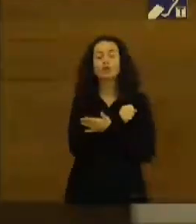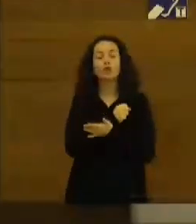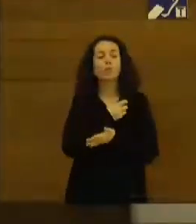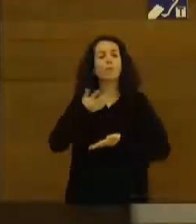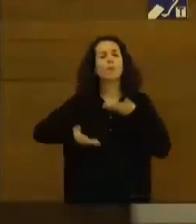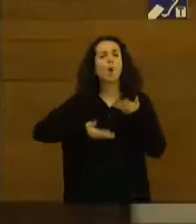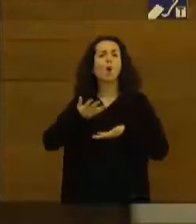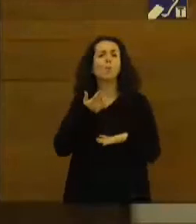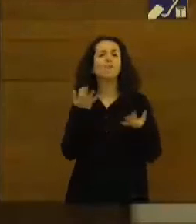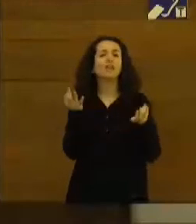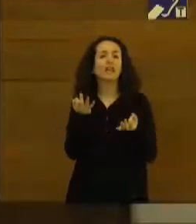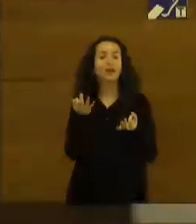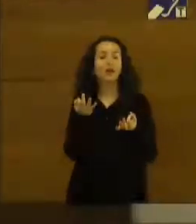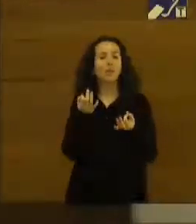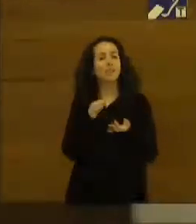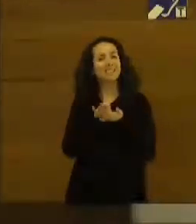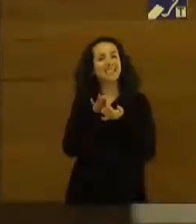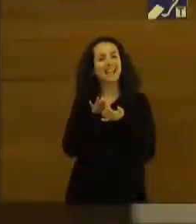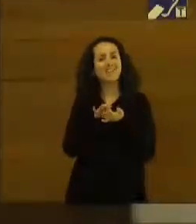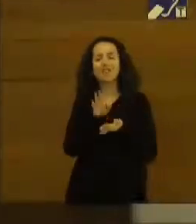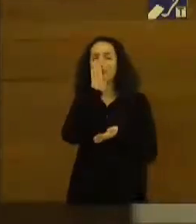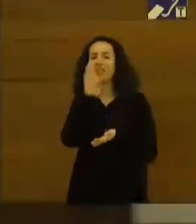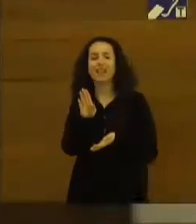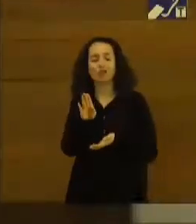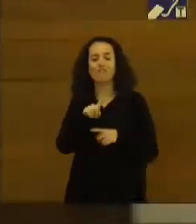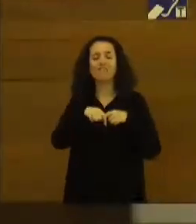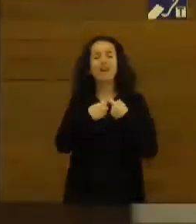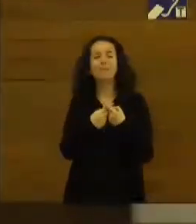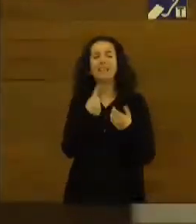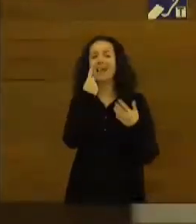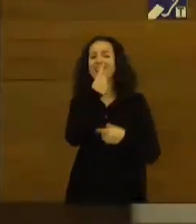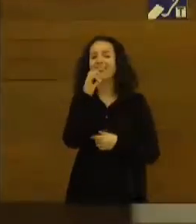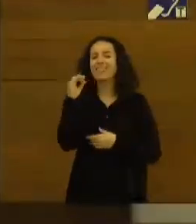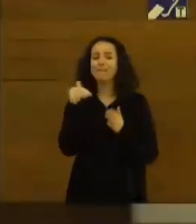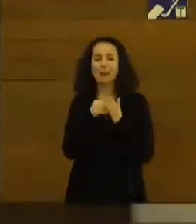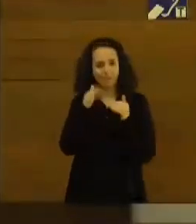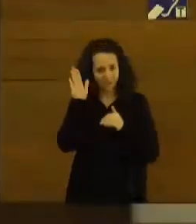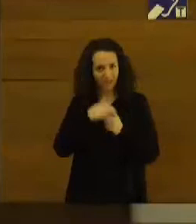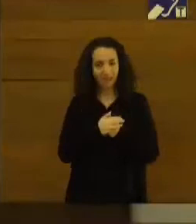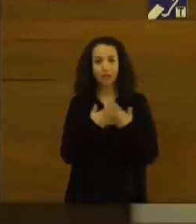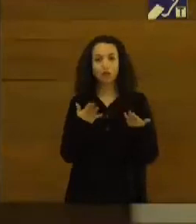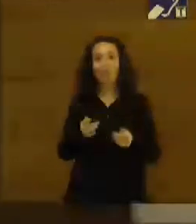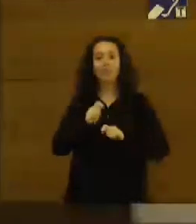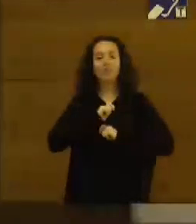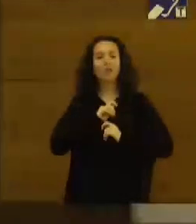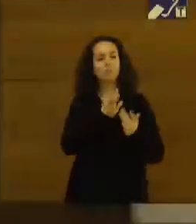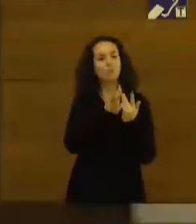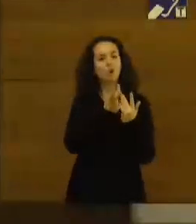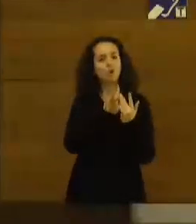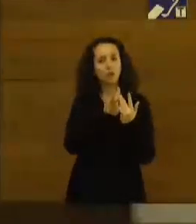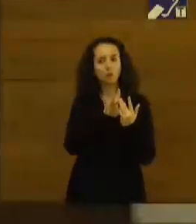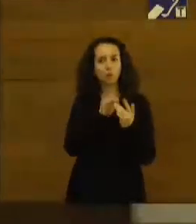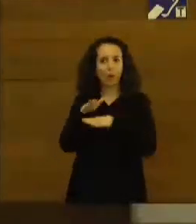un servicio de apoyo directo a más de 100.000 familias y que nos ha permitido estar en contacto no solo con la